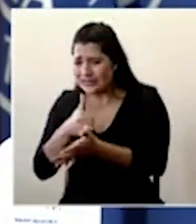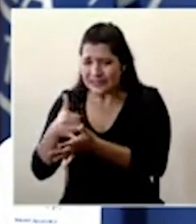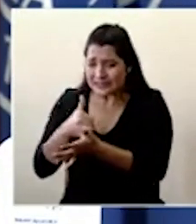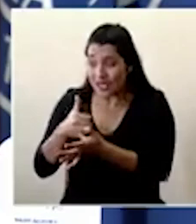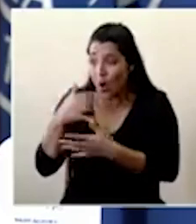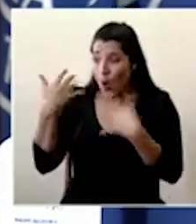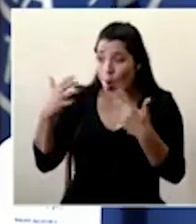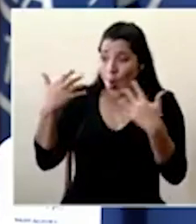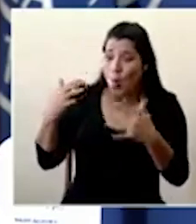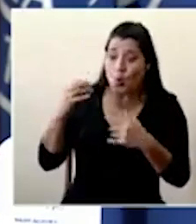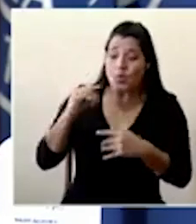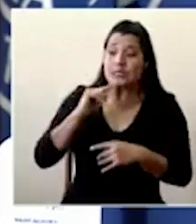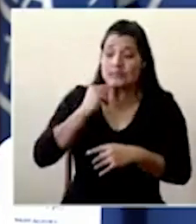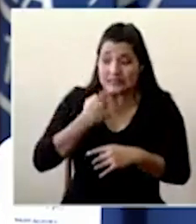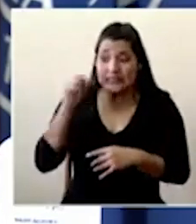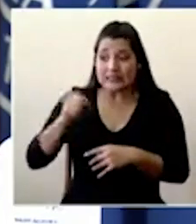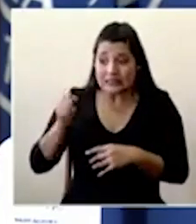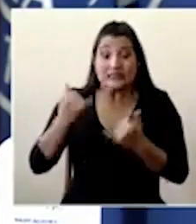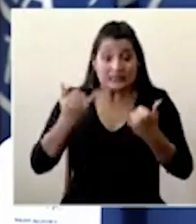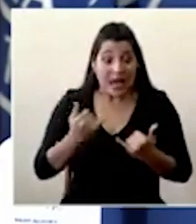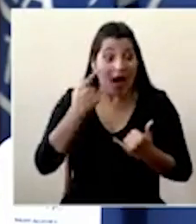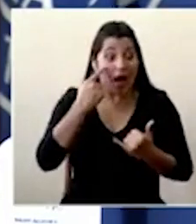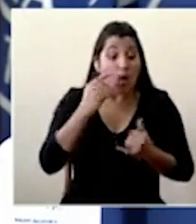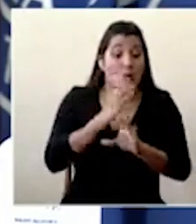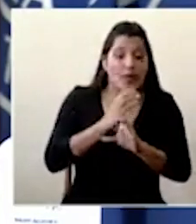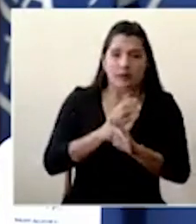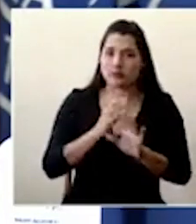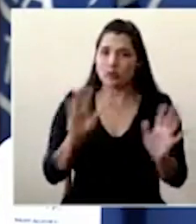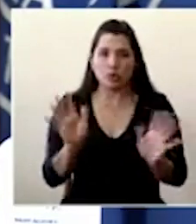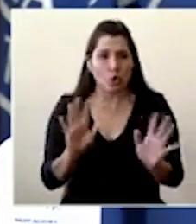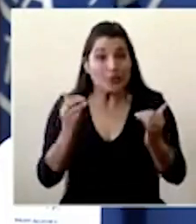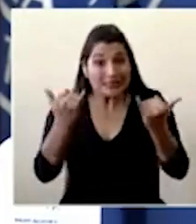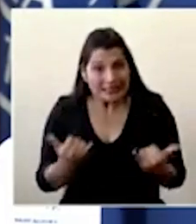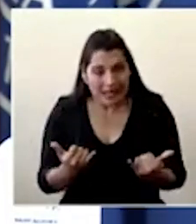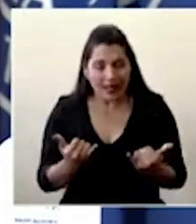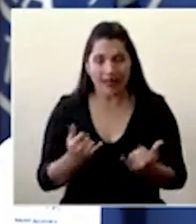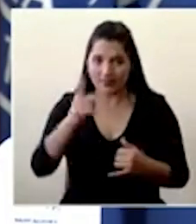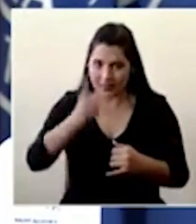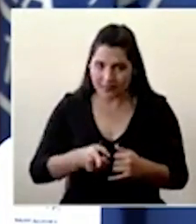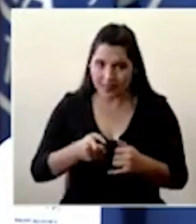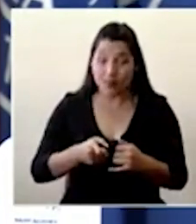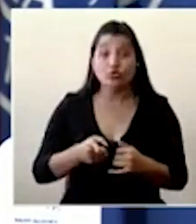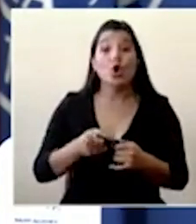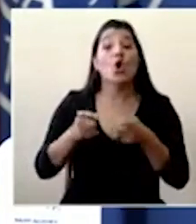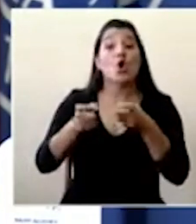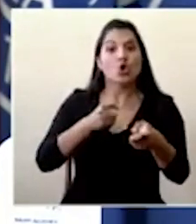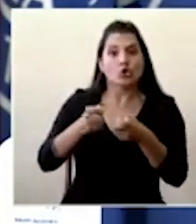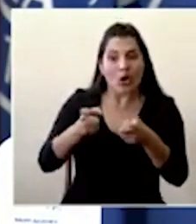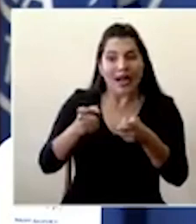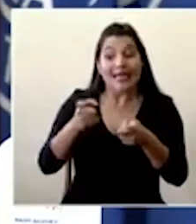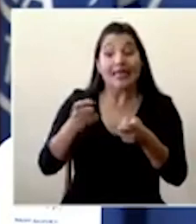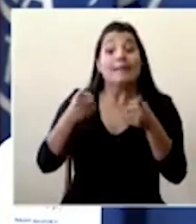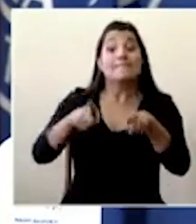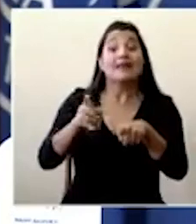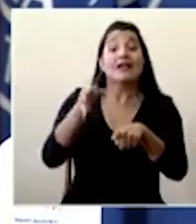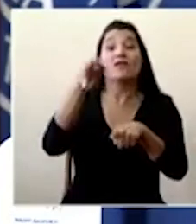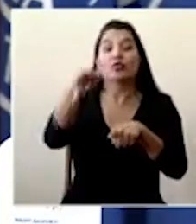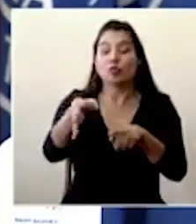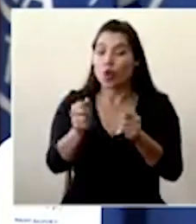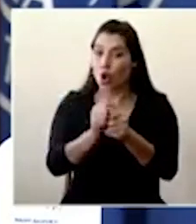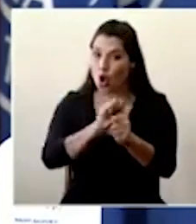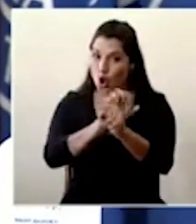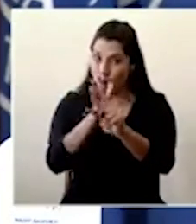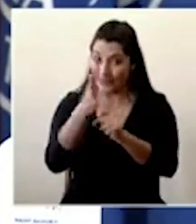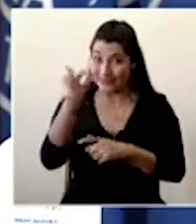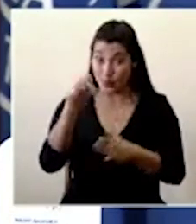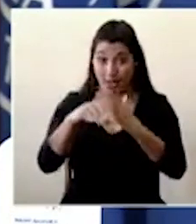actuar y reaccionar es justo ahora estamos en las semanas que podemos decidir el destino del COVID-19 en Costa Rica y yo sigo llamando y